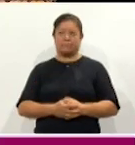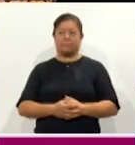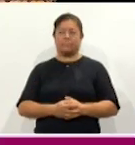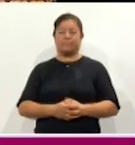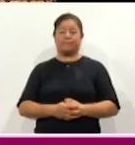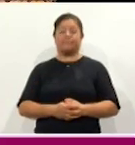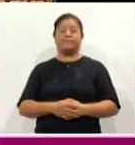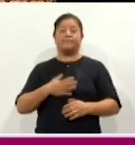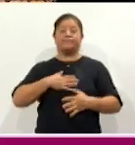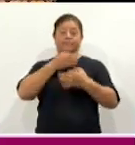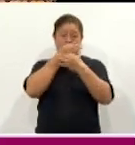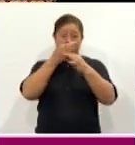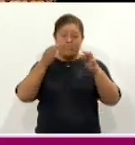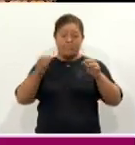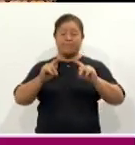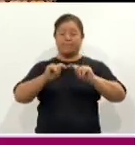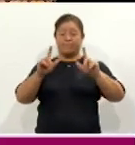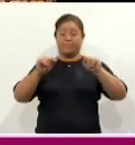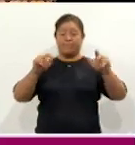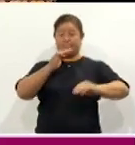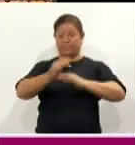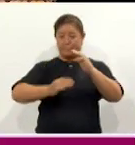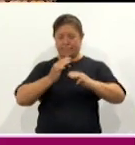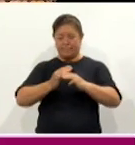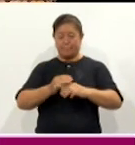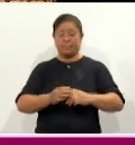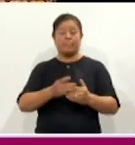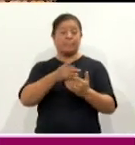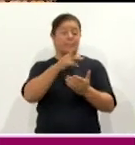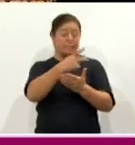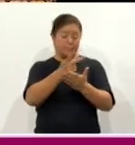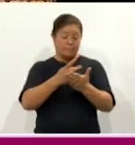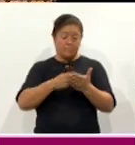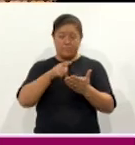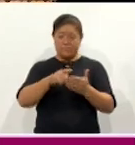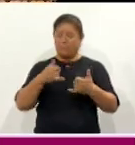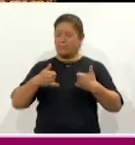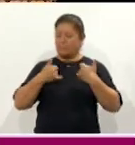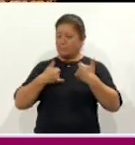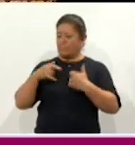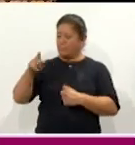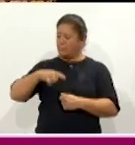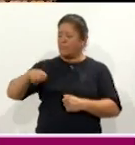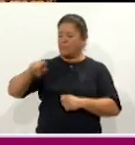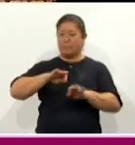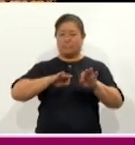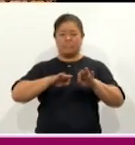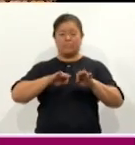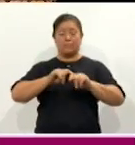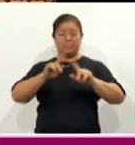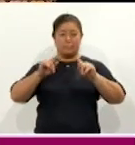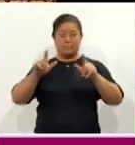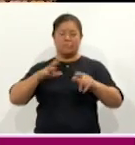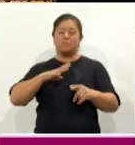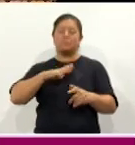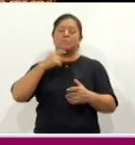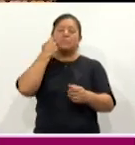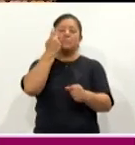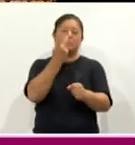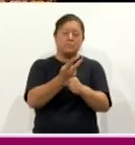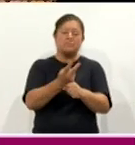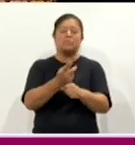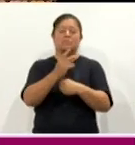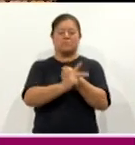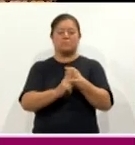Tlaxcaltecas por el Mundo es un programa mediante el cual jóvenes tlaxcaltecas realizan voluntariados en diversos países